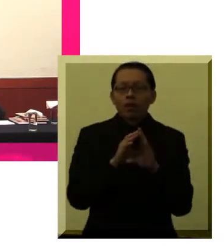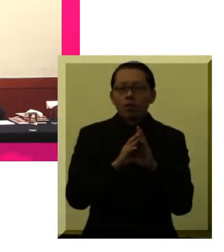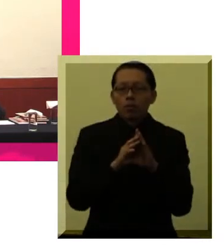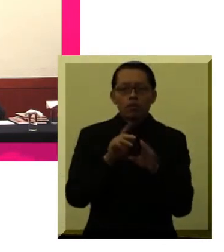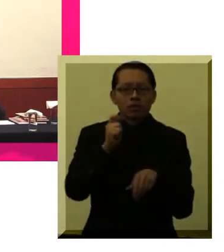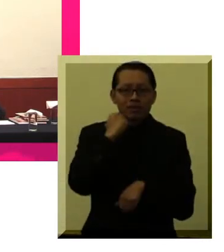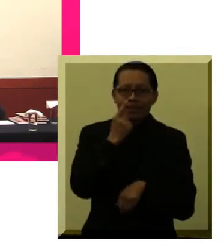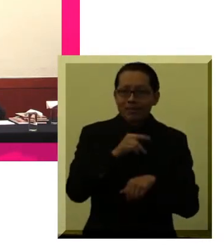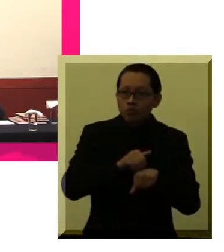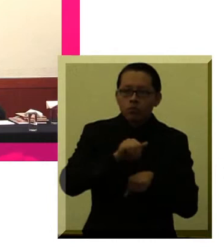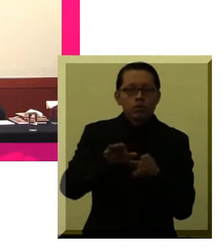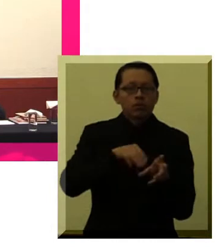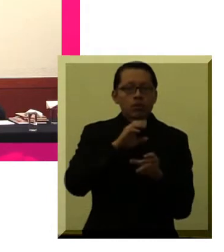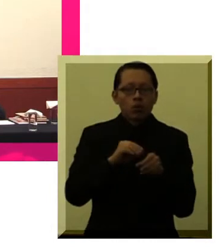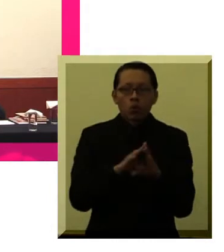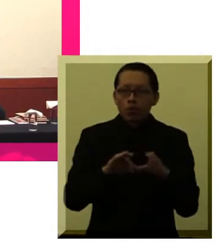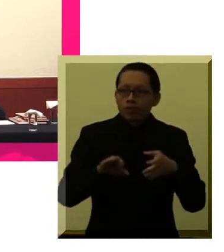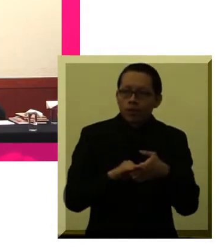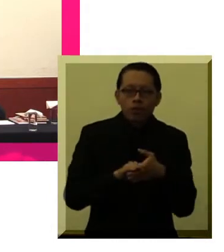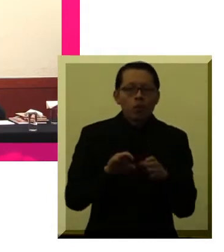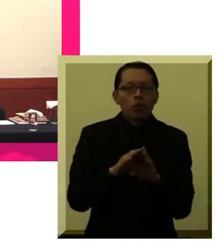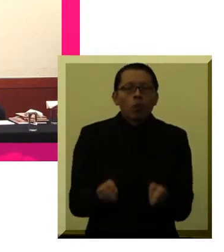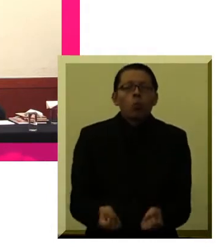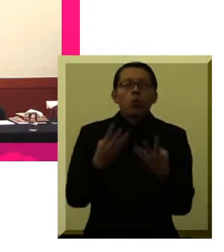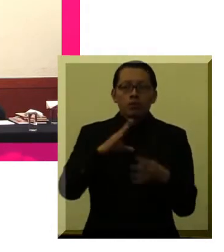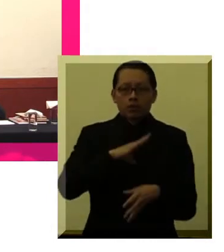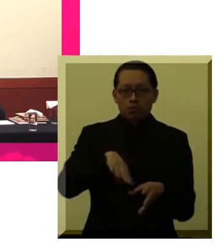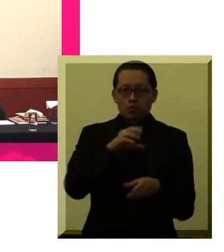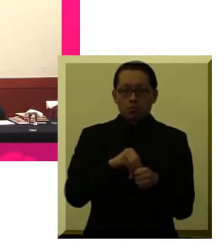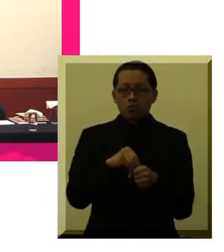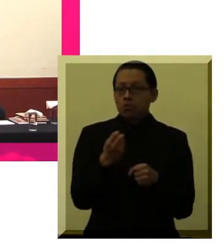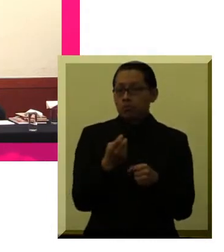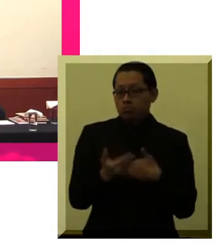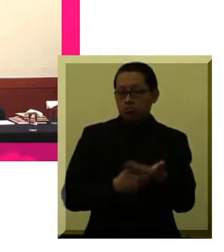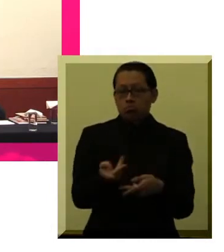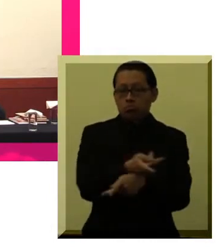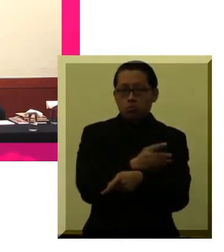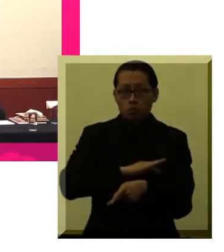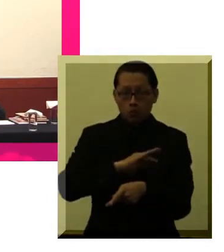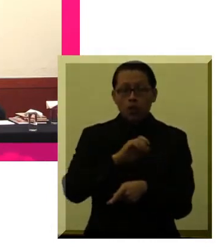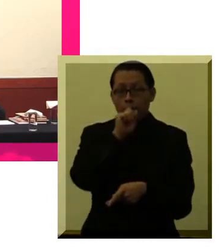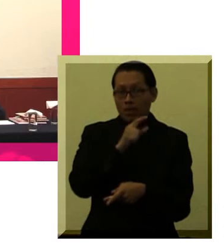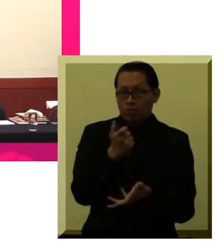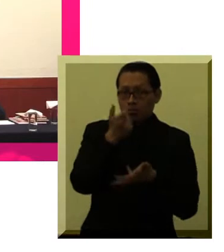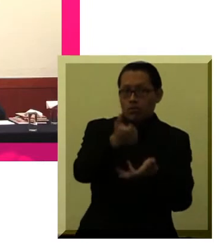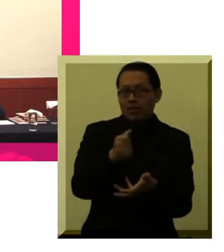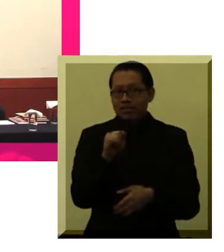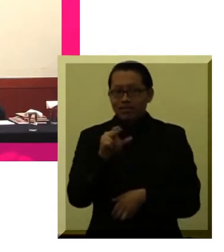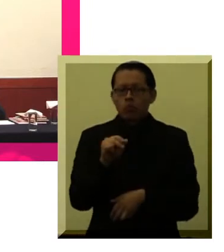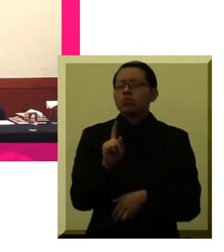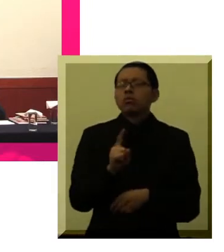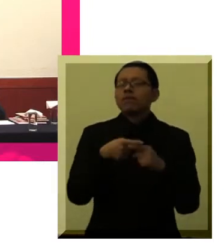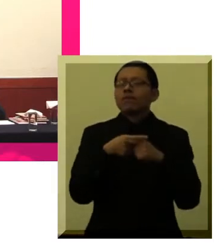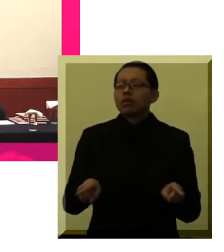tema de frecuencias, no es de cuántos hay para entonces en función de eso ver si invertimos o no invertimos. El tema es que basta con una